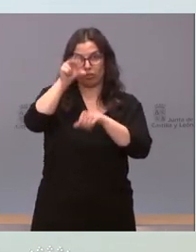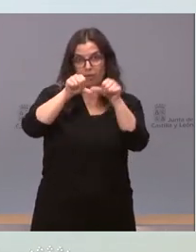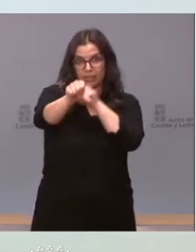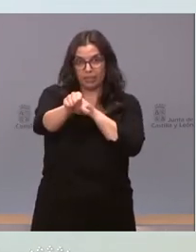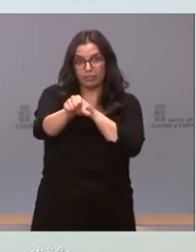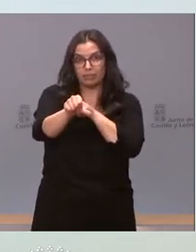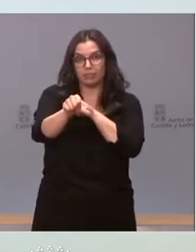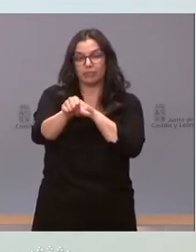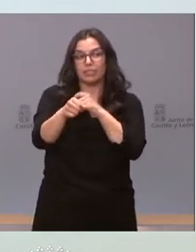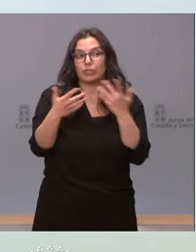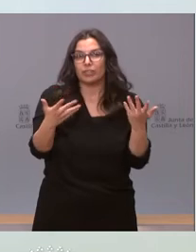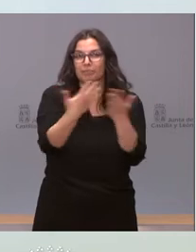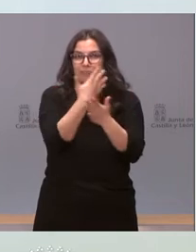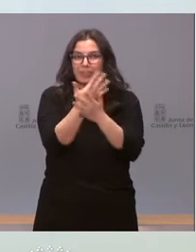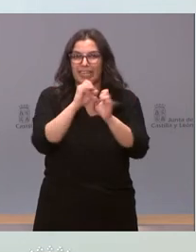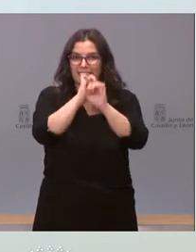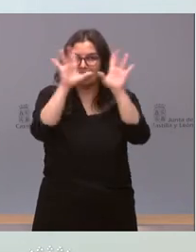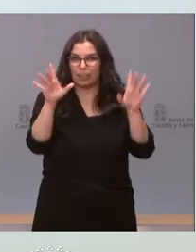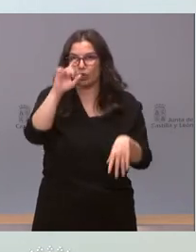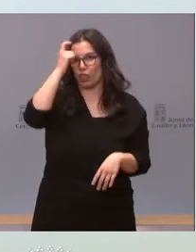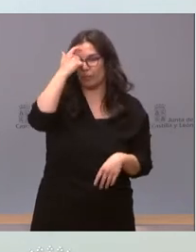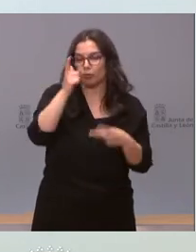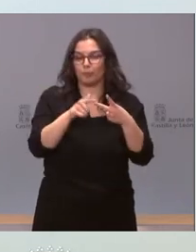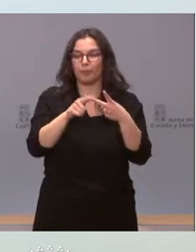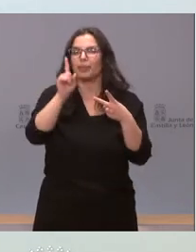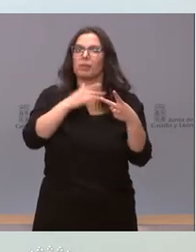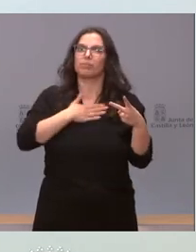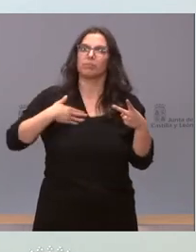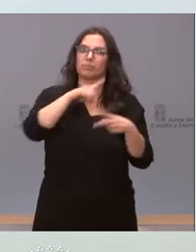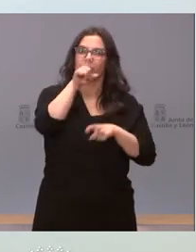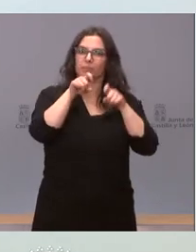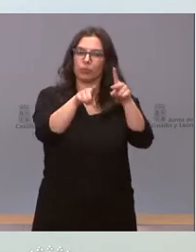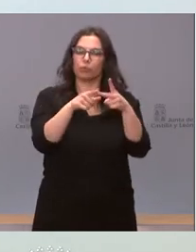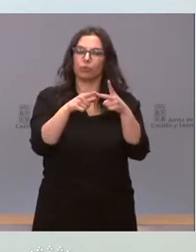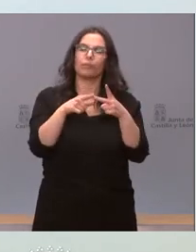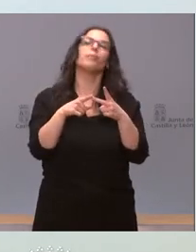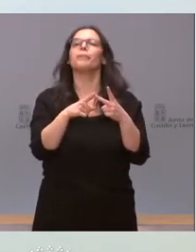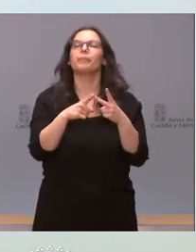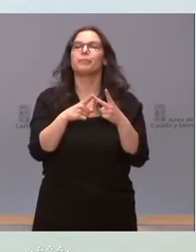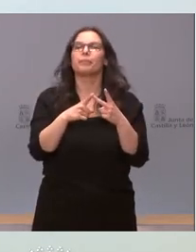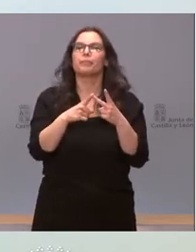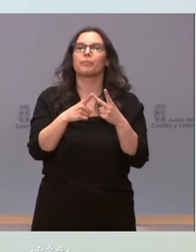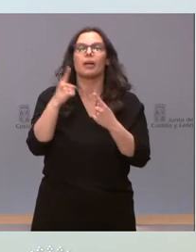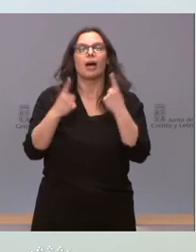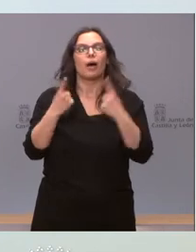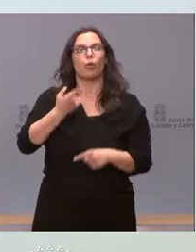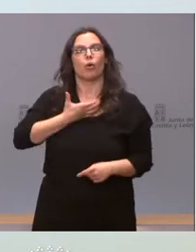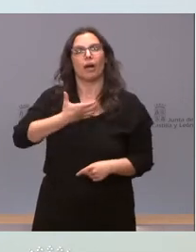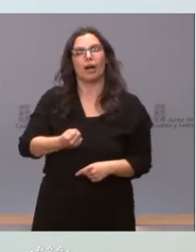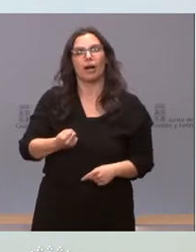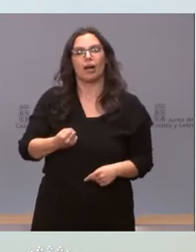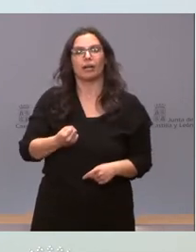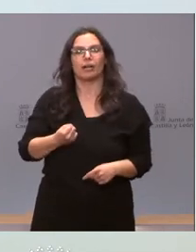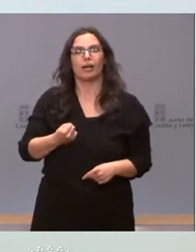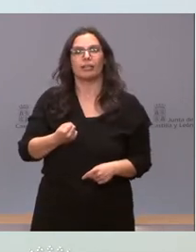podría aclarar un poco ese extremo. Y quería preguntarle también. Hay quejas de alcaldes porque sus mayores están teniendo que irse a